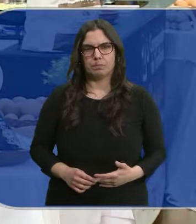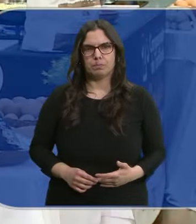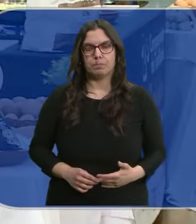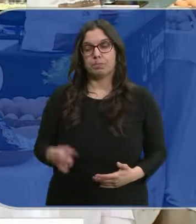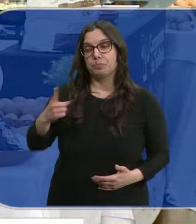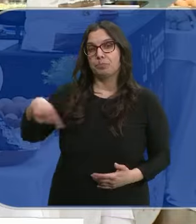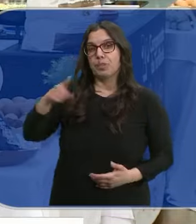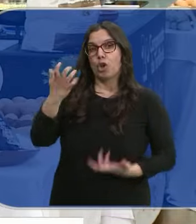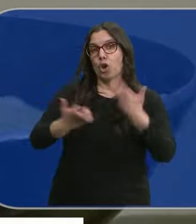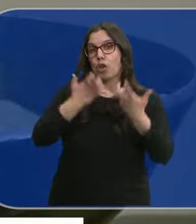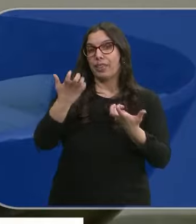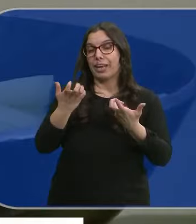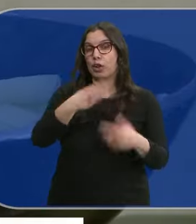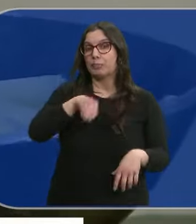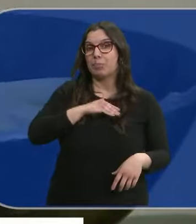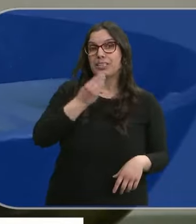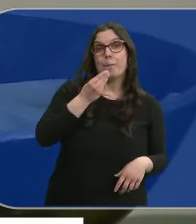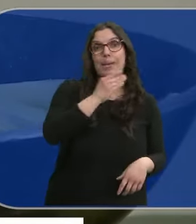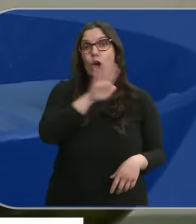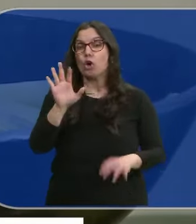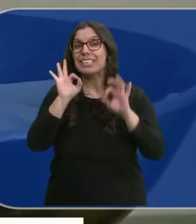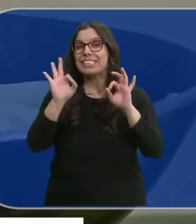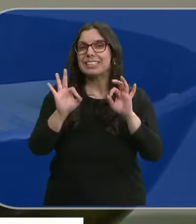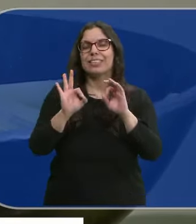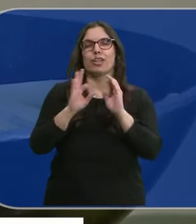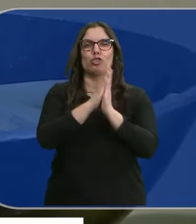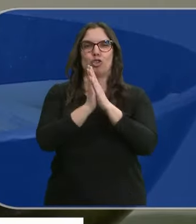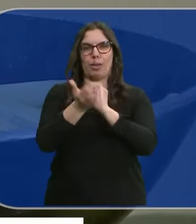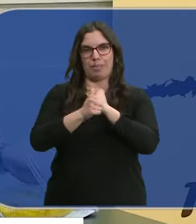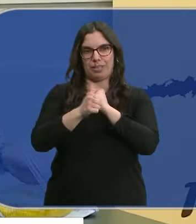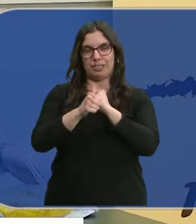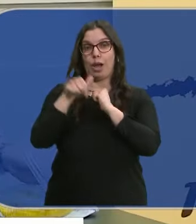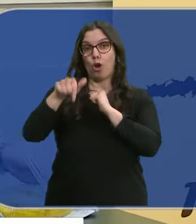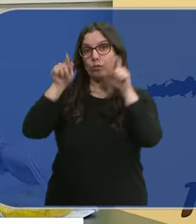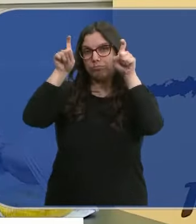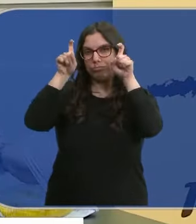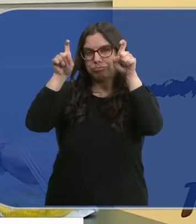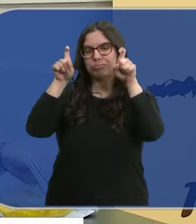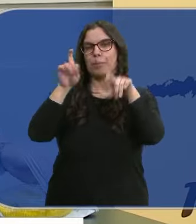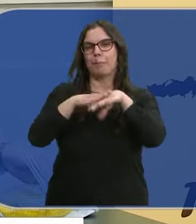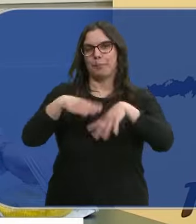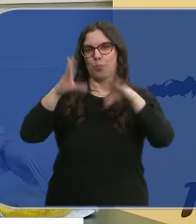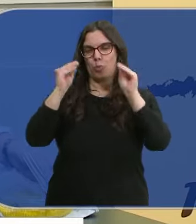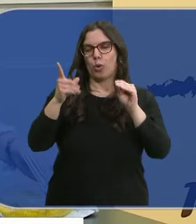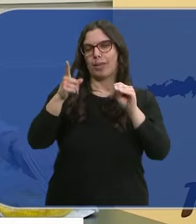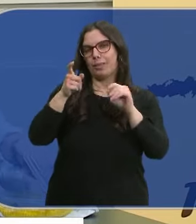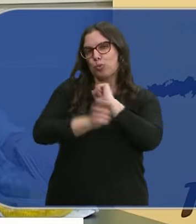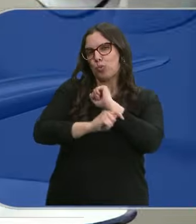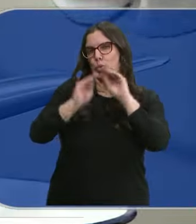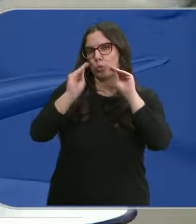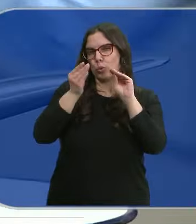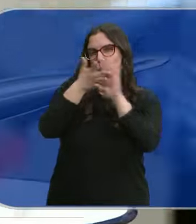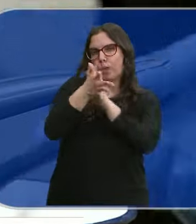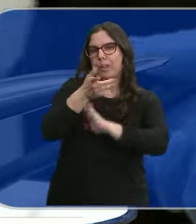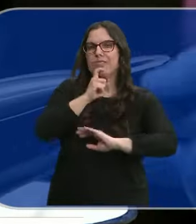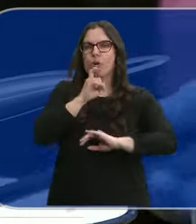Son los mejores cocineros de España elaborando tortillas de patata. Y hoy han dado una masterclass en Burgos. Han enseñado los trucos para conseguir